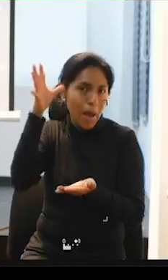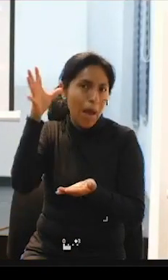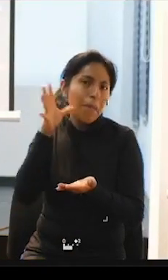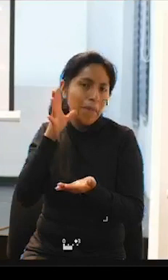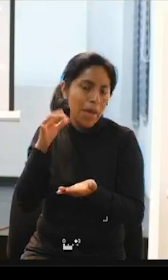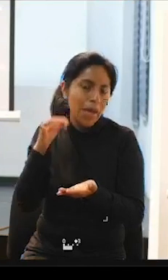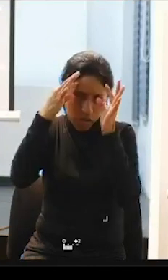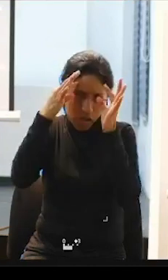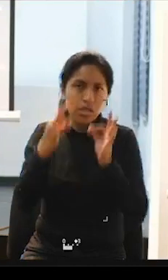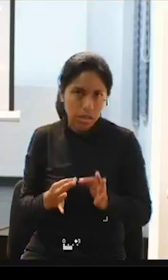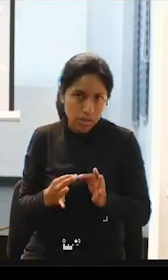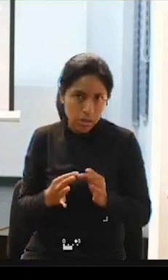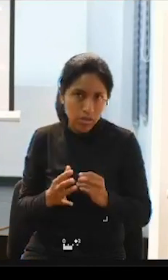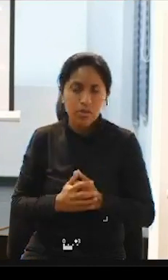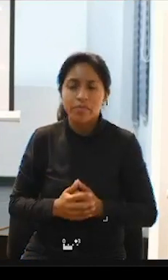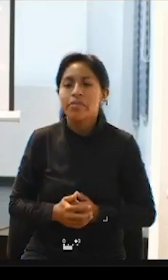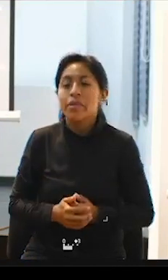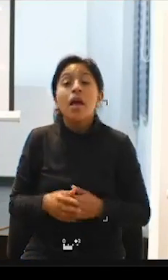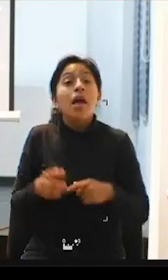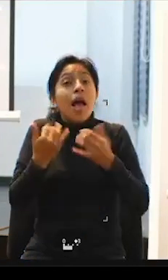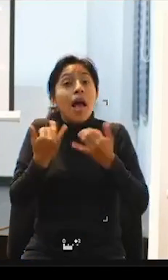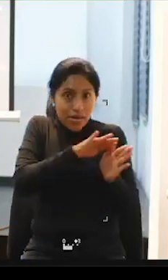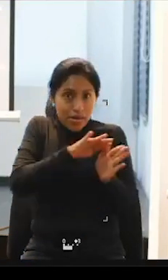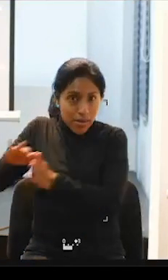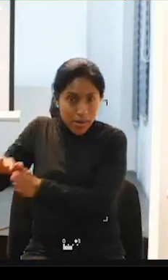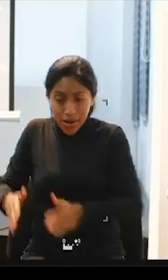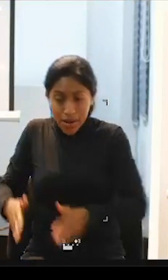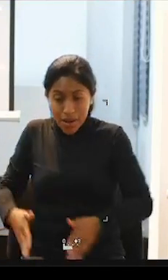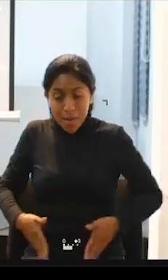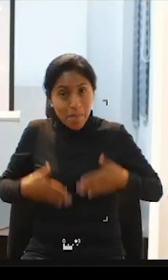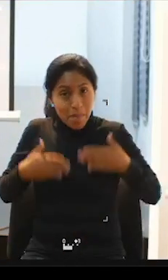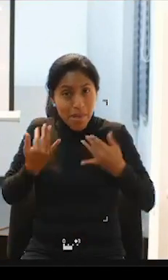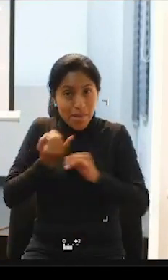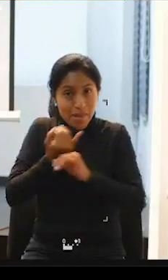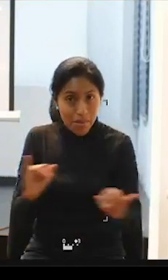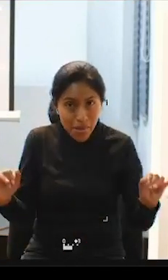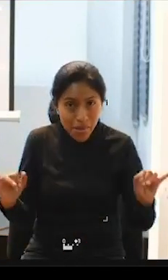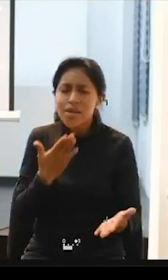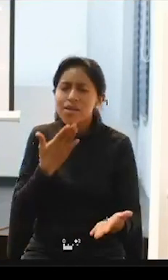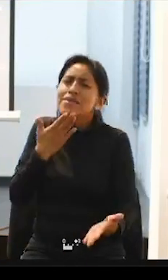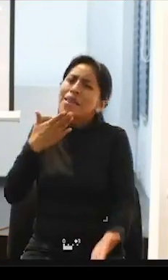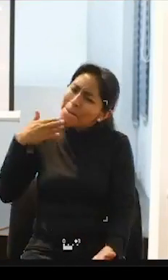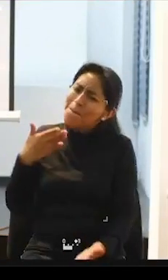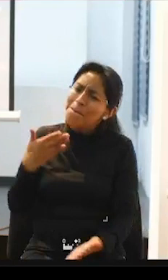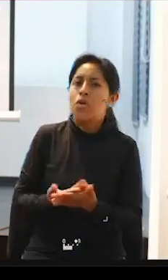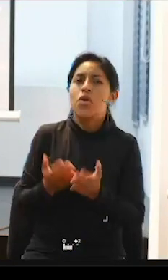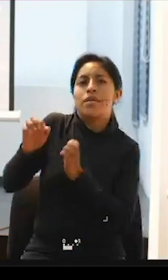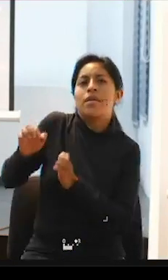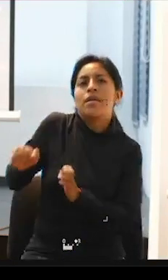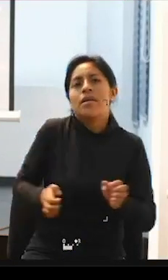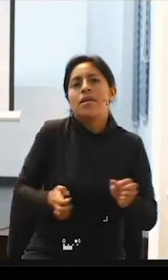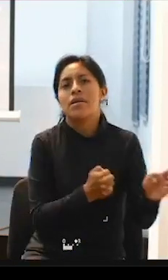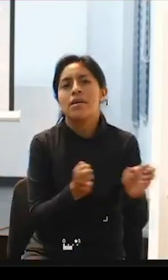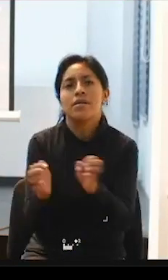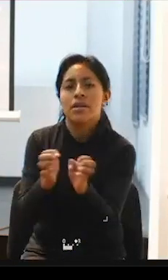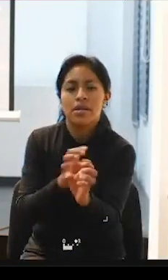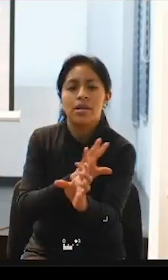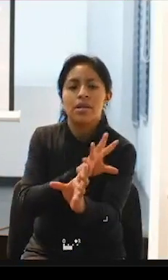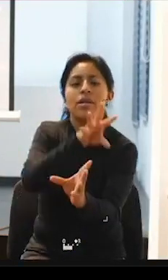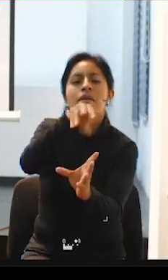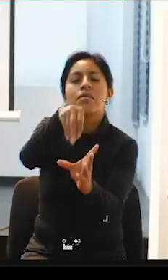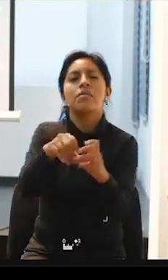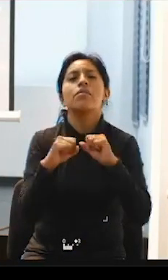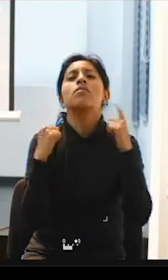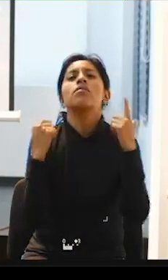independiente es una buena estrategia para lograr la inclusión social es una estrategia donde las mismas personas con discapacidad